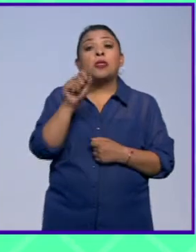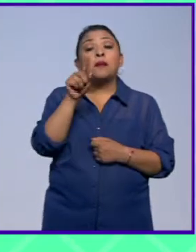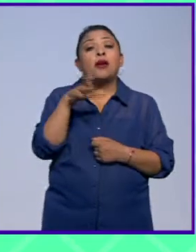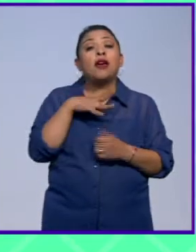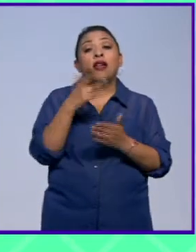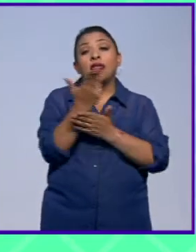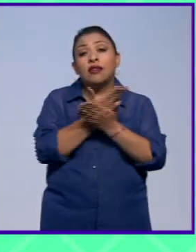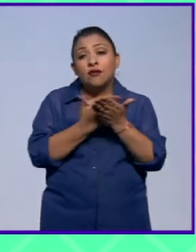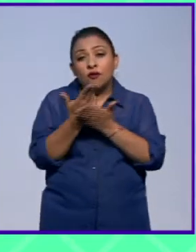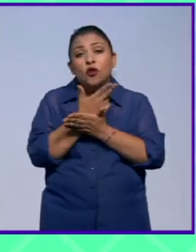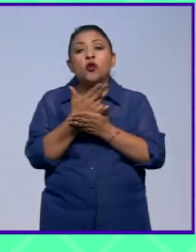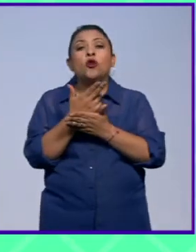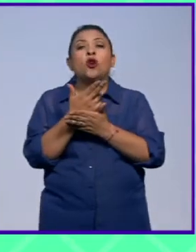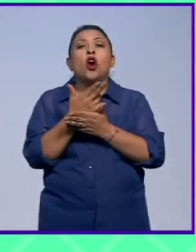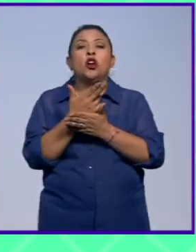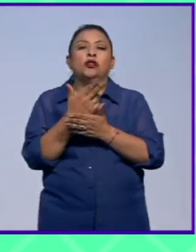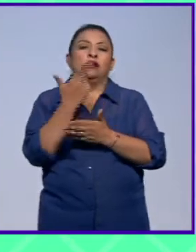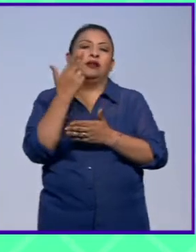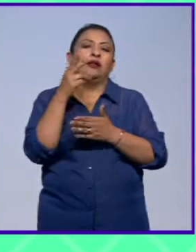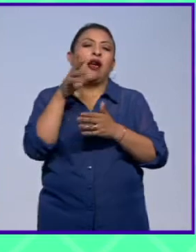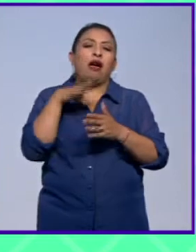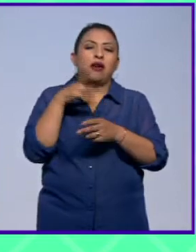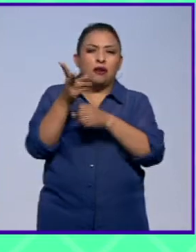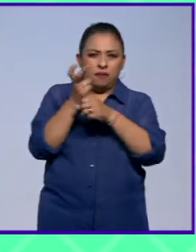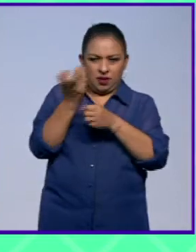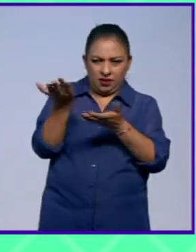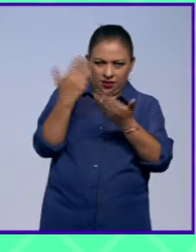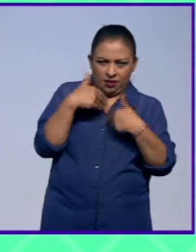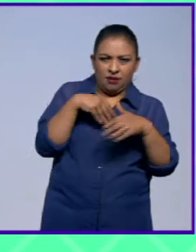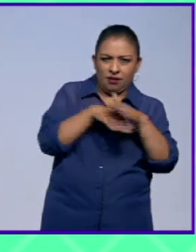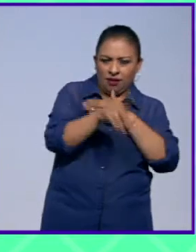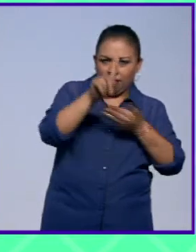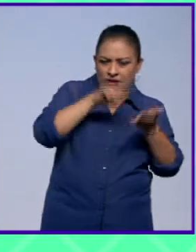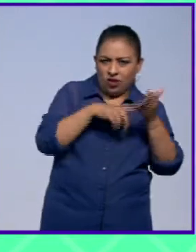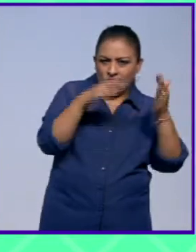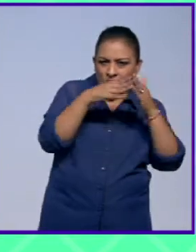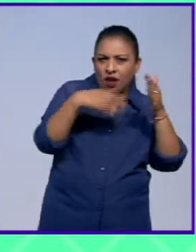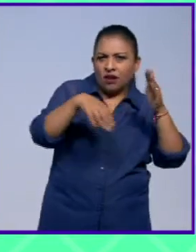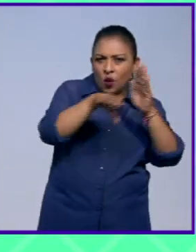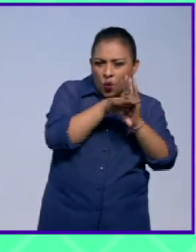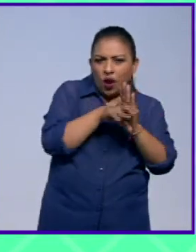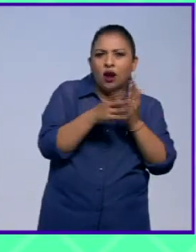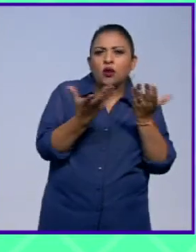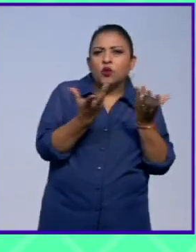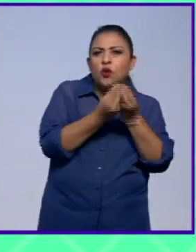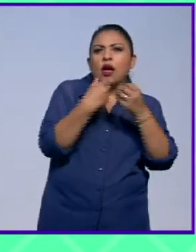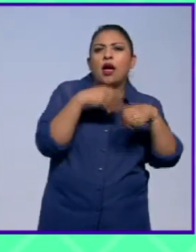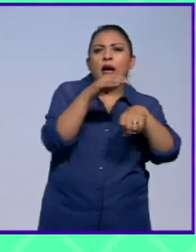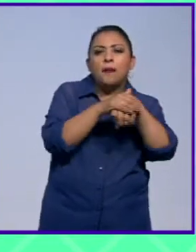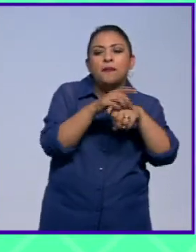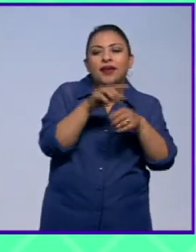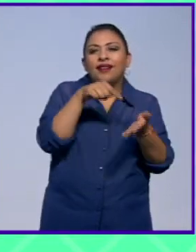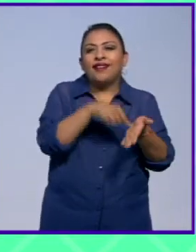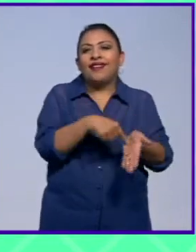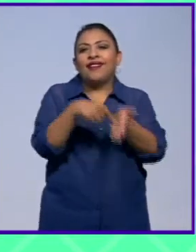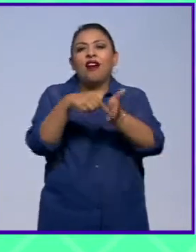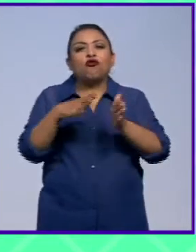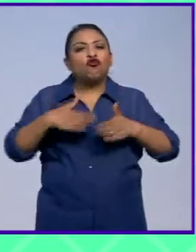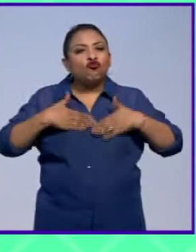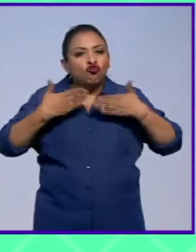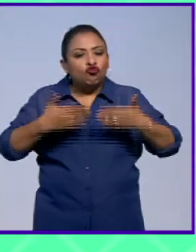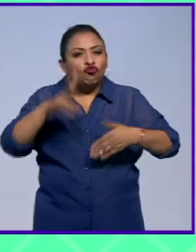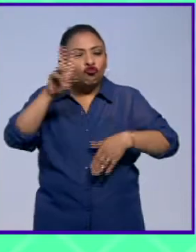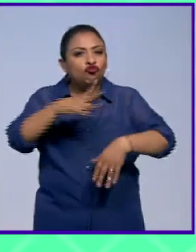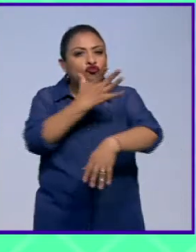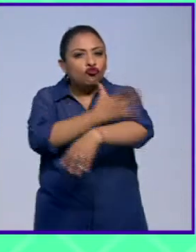pictóricas Margot Glantz invita al lector a su casa su habitación y con sus amigos a través de textos honestos en